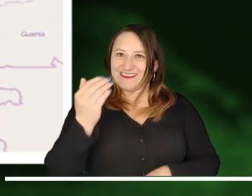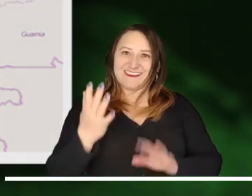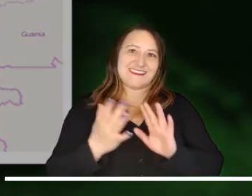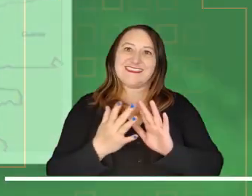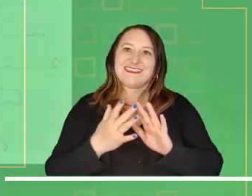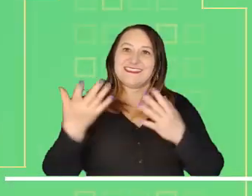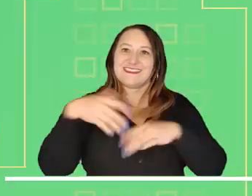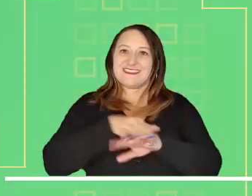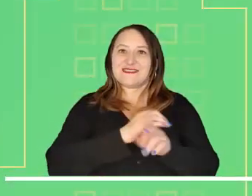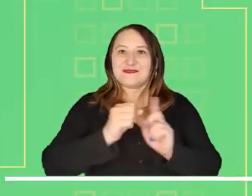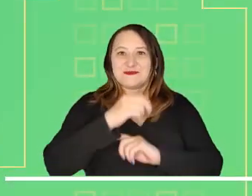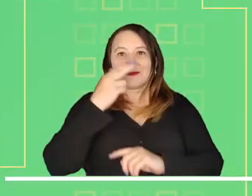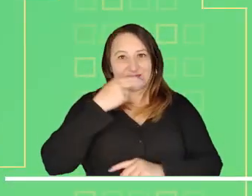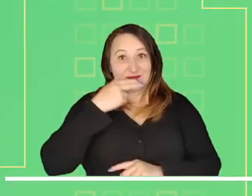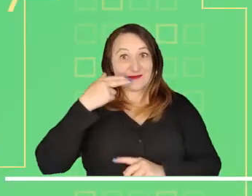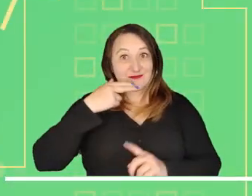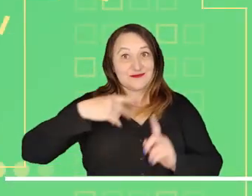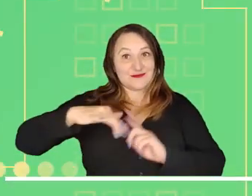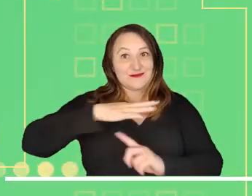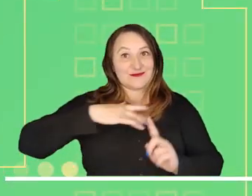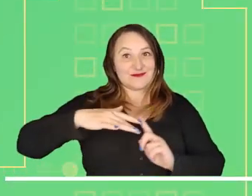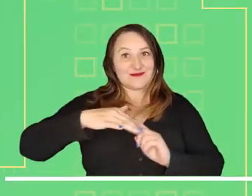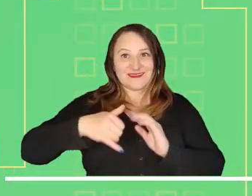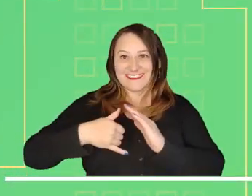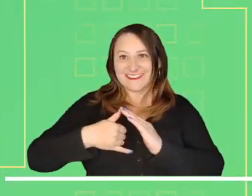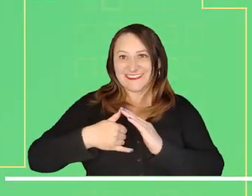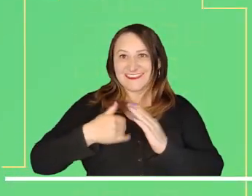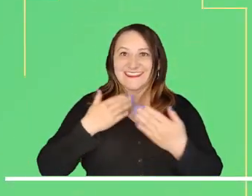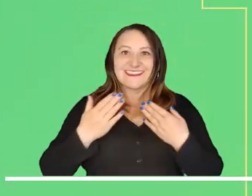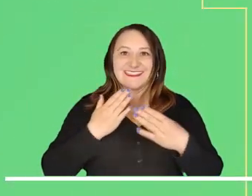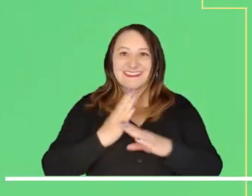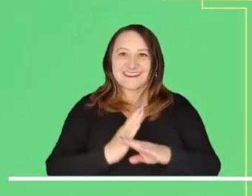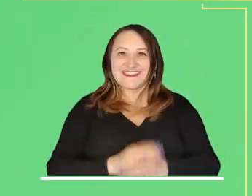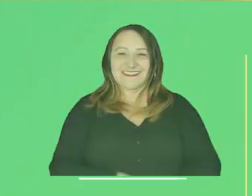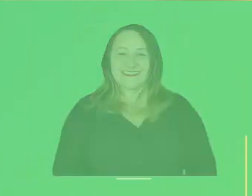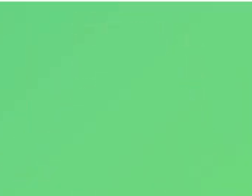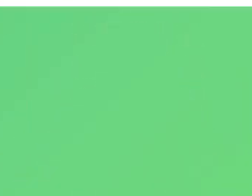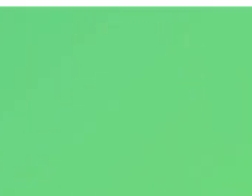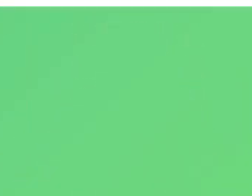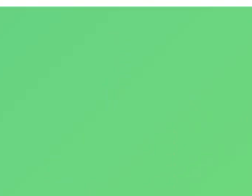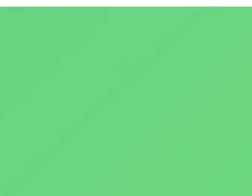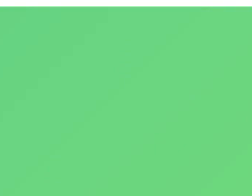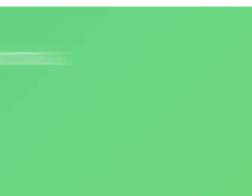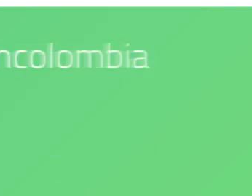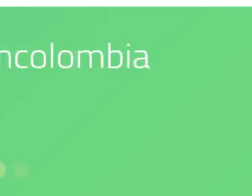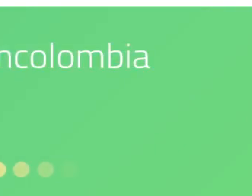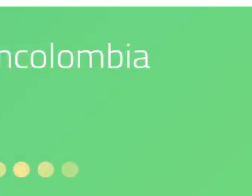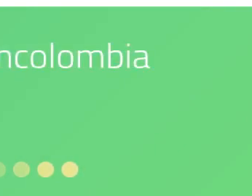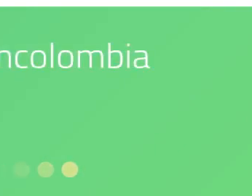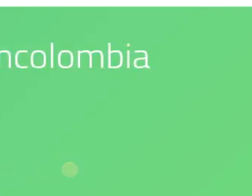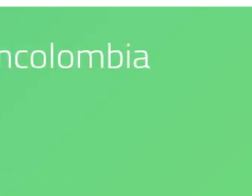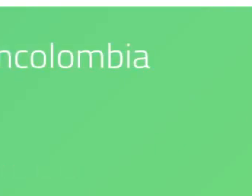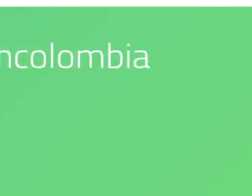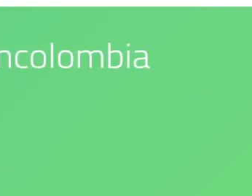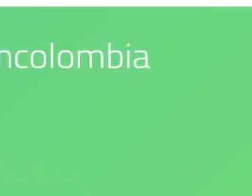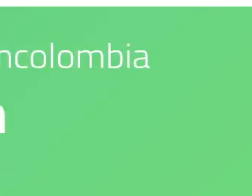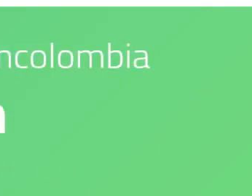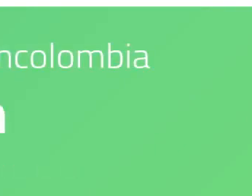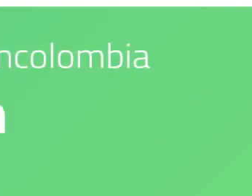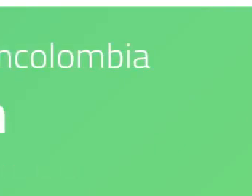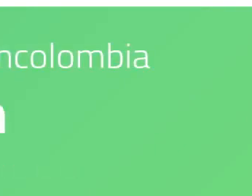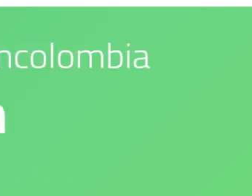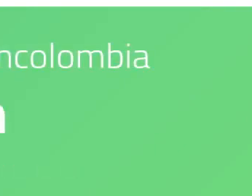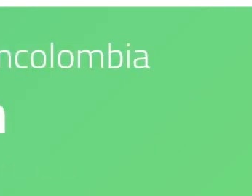Putumayo. Síguenos en nuestras redes sociales. Nuestro compromiso es con el medio ambiente. IDEAM